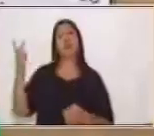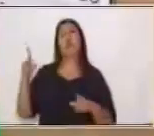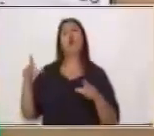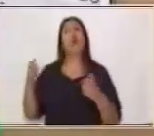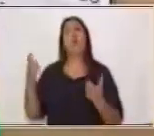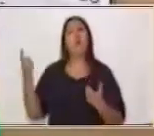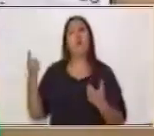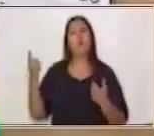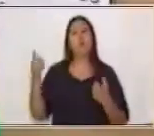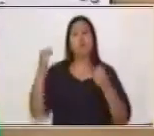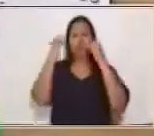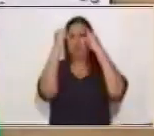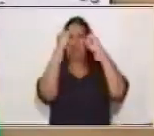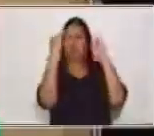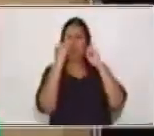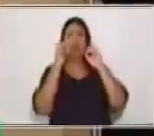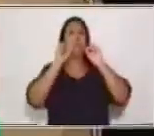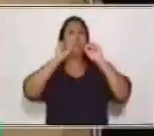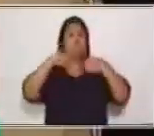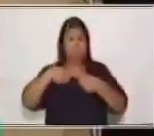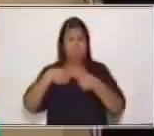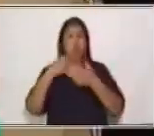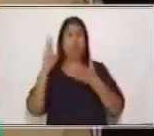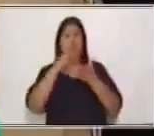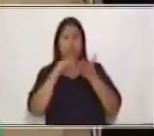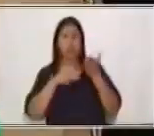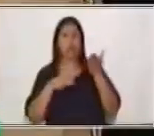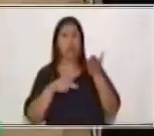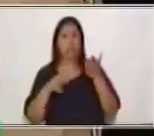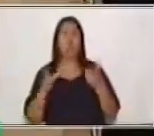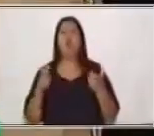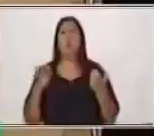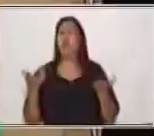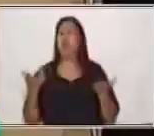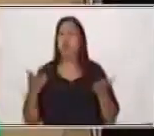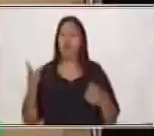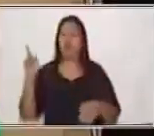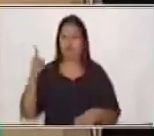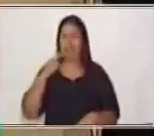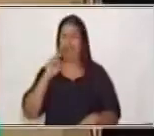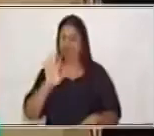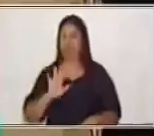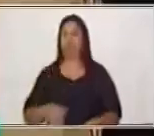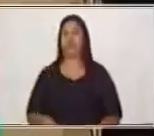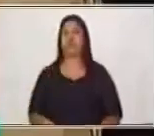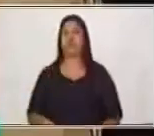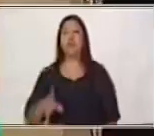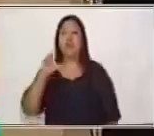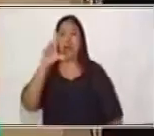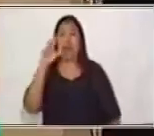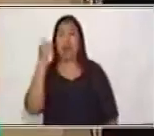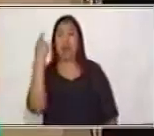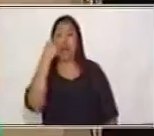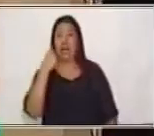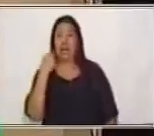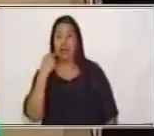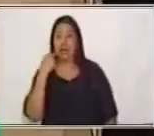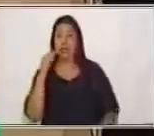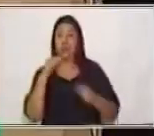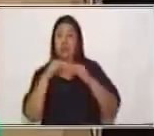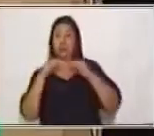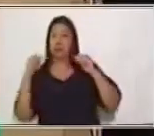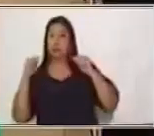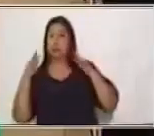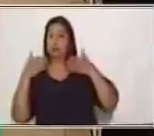leer. Entonces, vamos a empezar por este lado y dice Las se juntaron en el jardín.